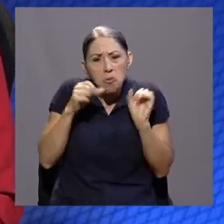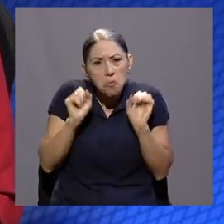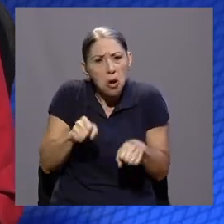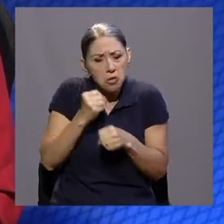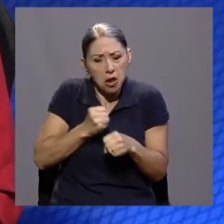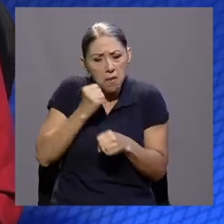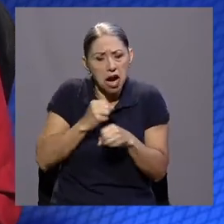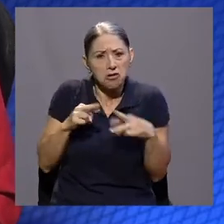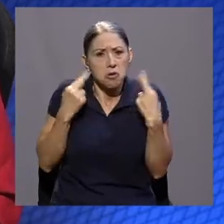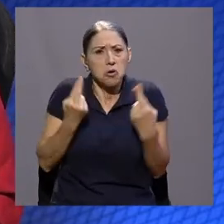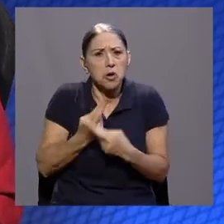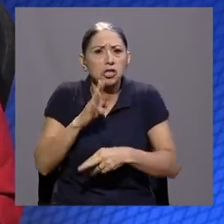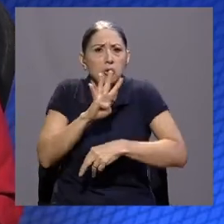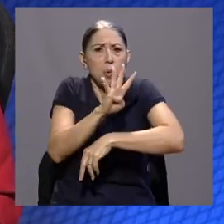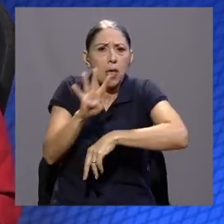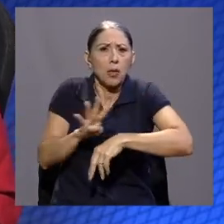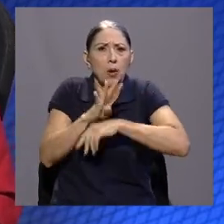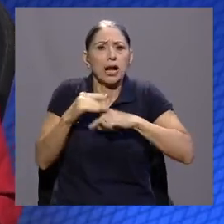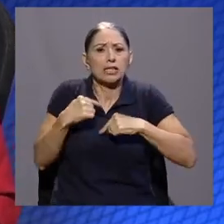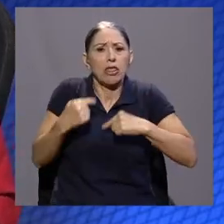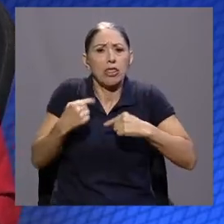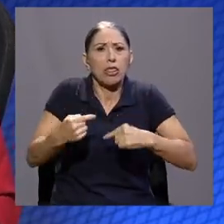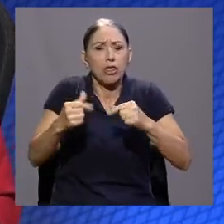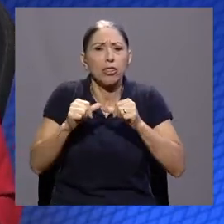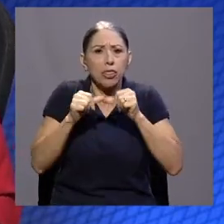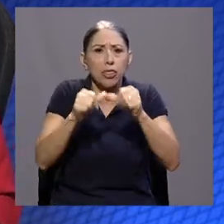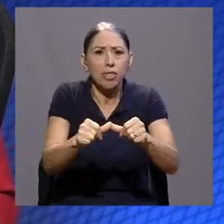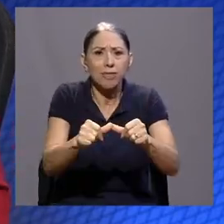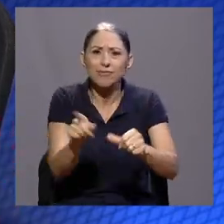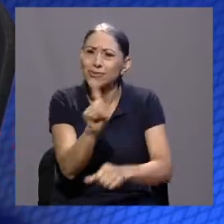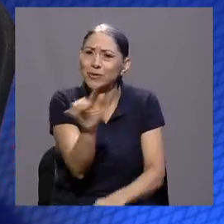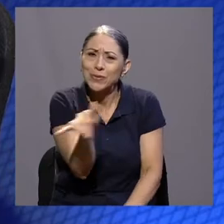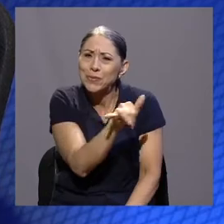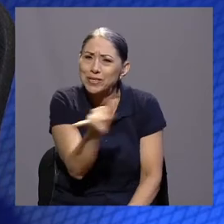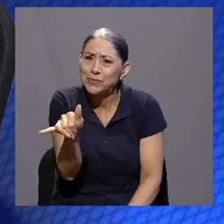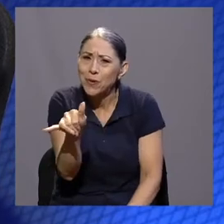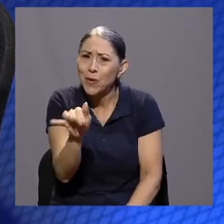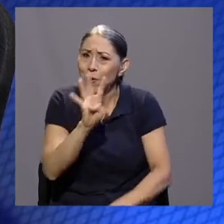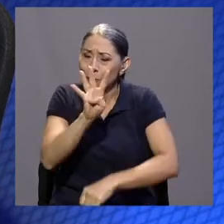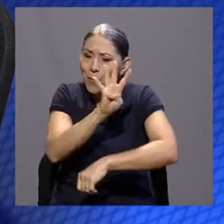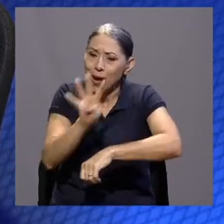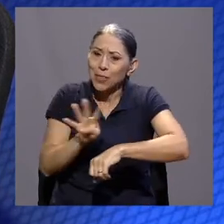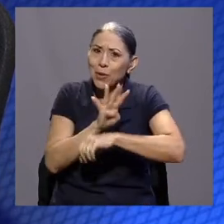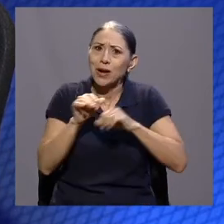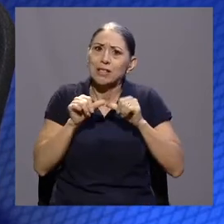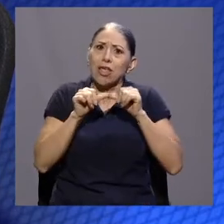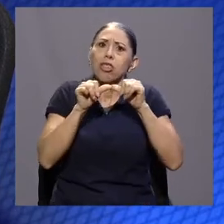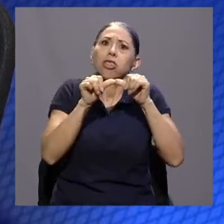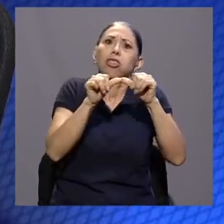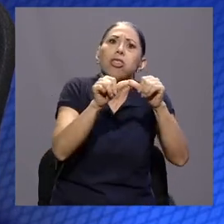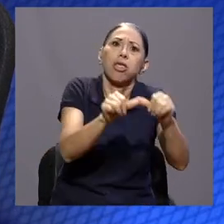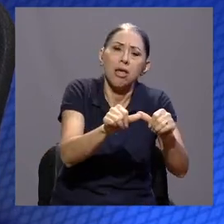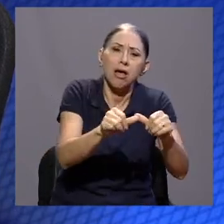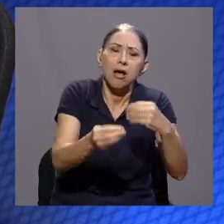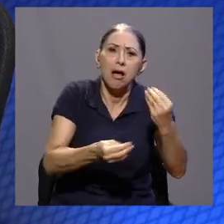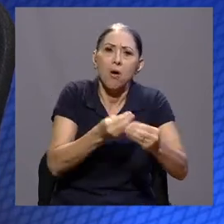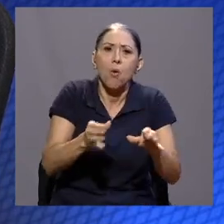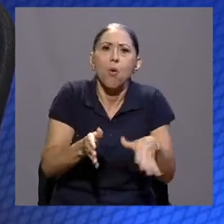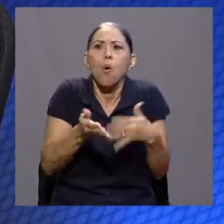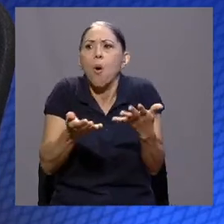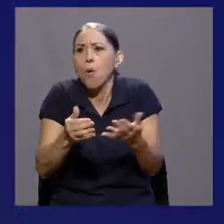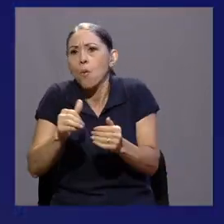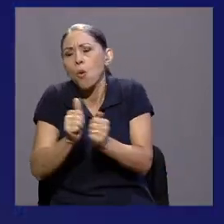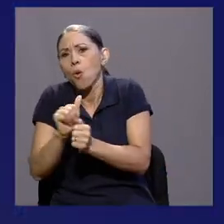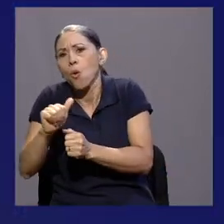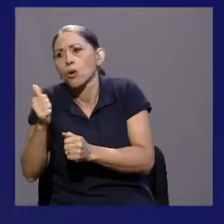reuniones cuatro horas seguidas. Pero no es el mismo rendimiento tener esas cuatro horas seguidas y cómo quedamos con las otras cuatro o